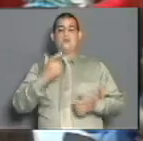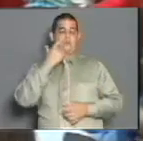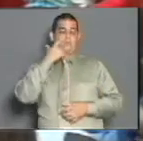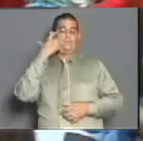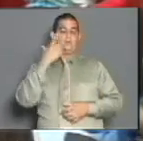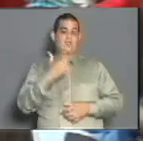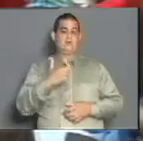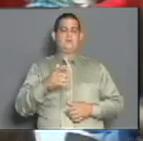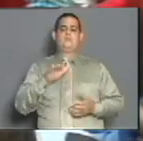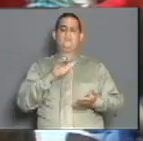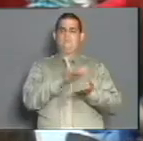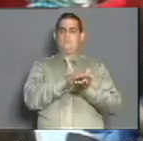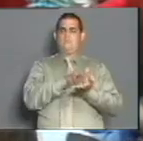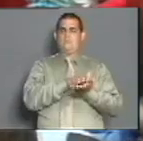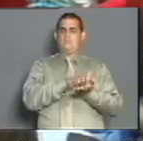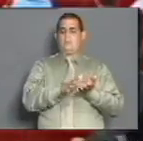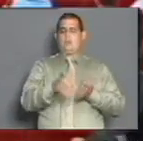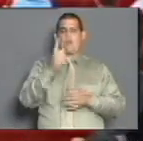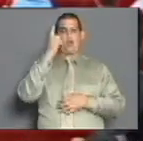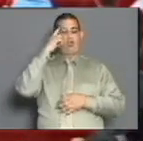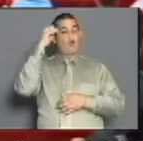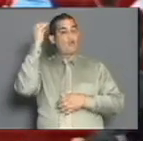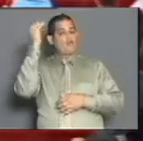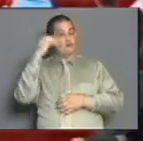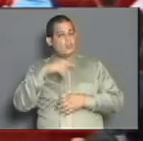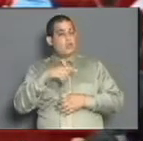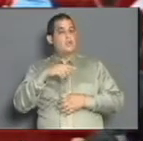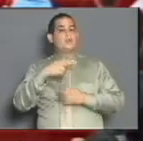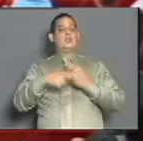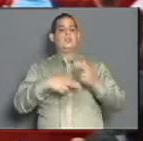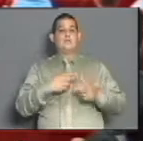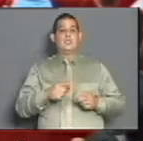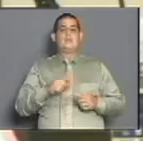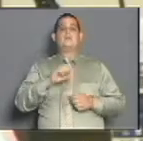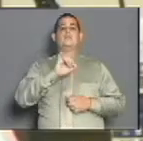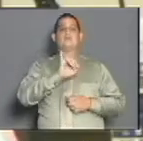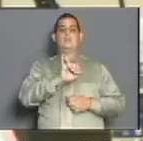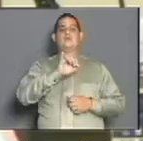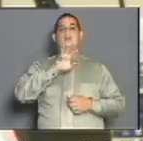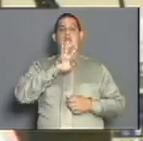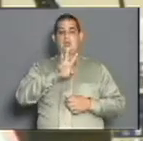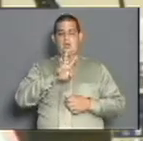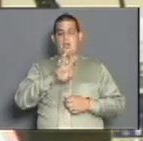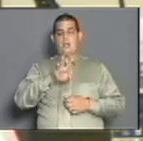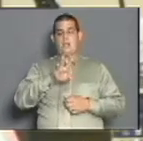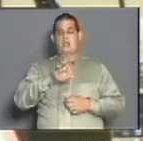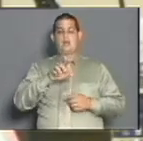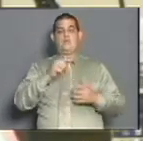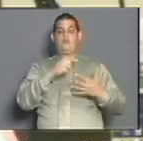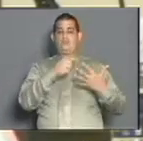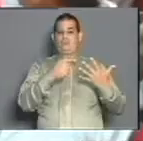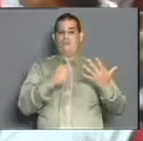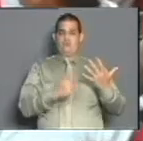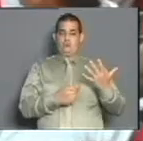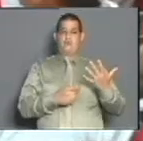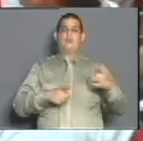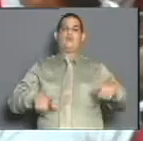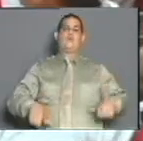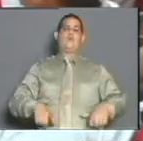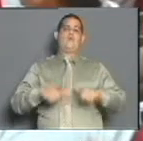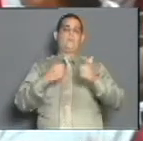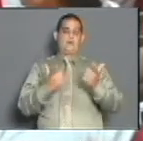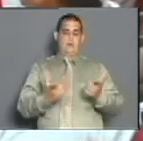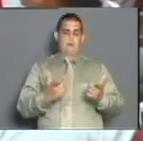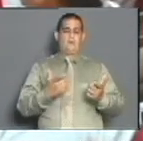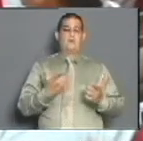productores está en conocer y aplicar las 63 medidas y las últimas resoluciones encaminadas a aumentar